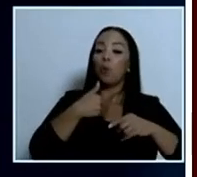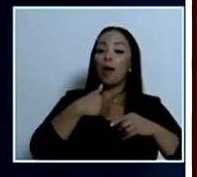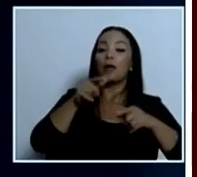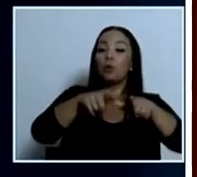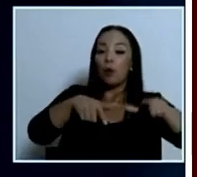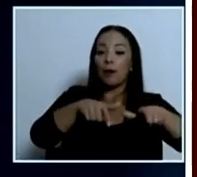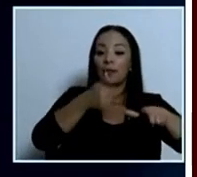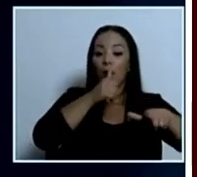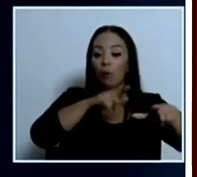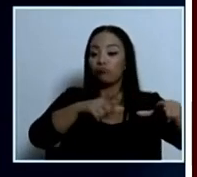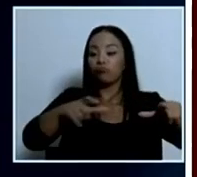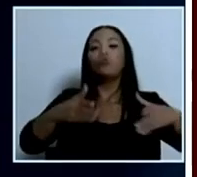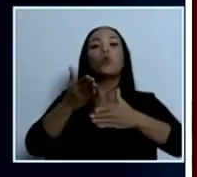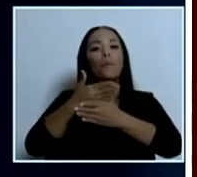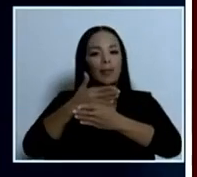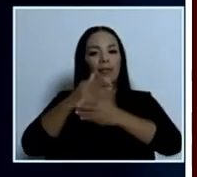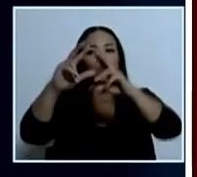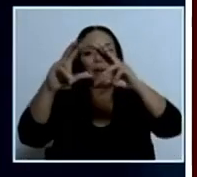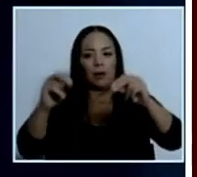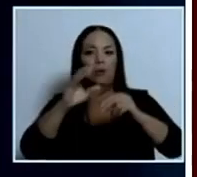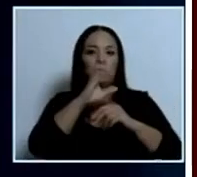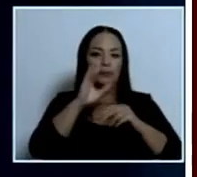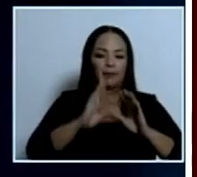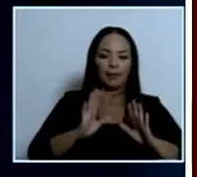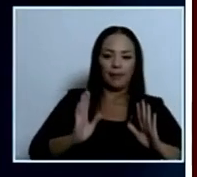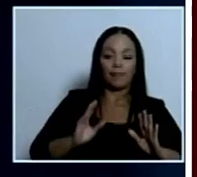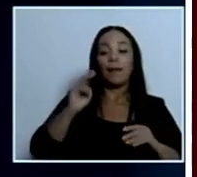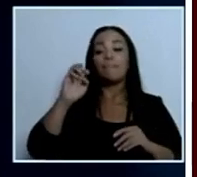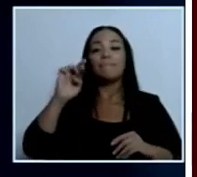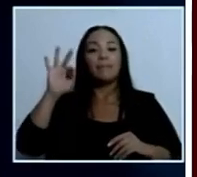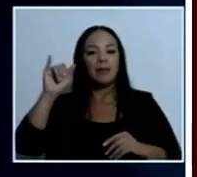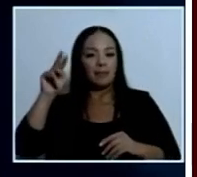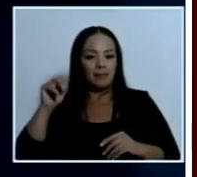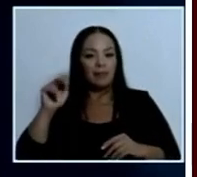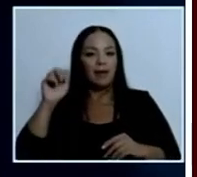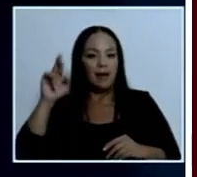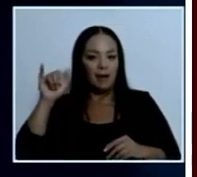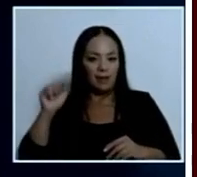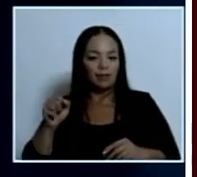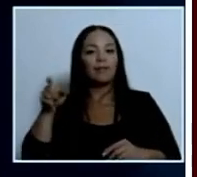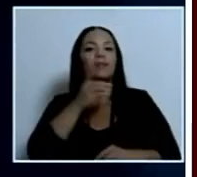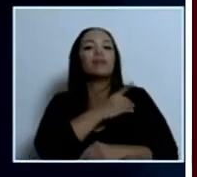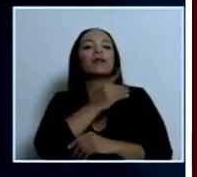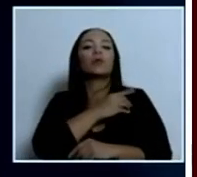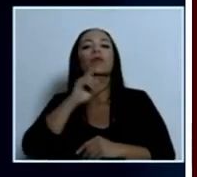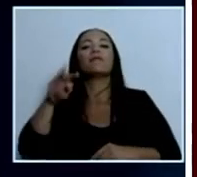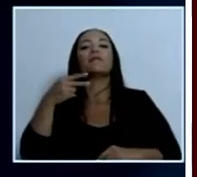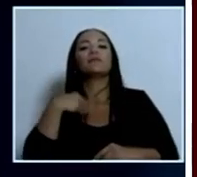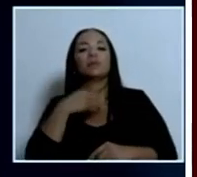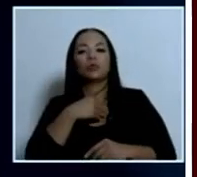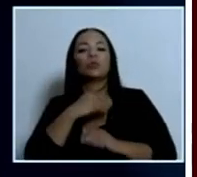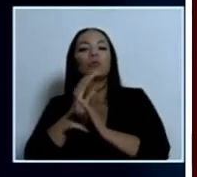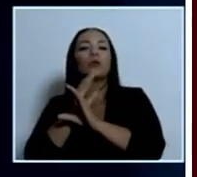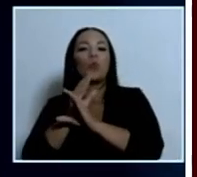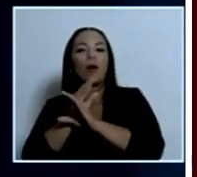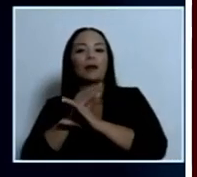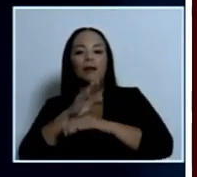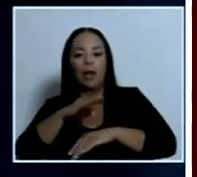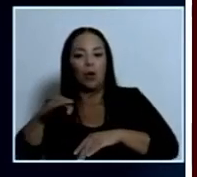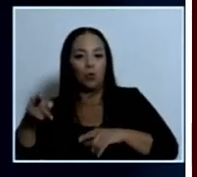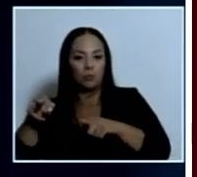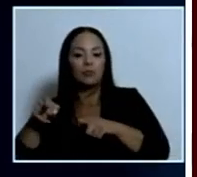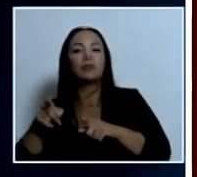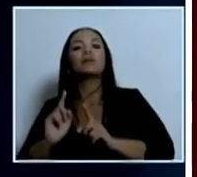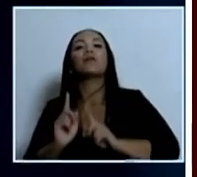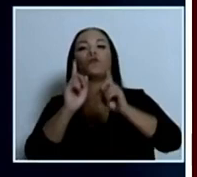la zona son aguas que son compartidas y yo creo que don Martín Arias como director y vice ministro de guardacostas fue a